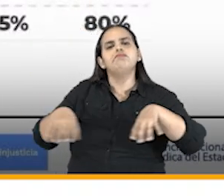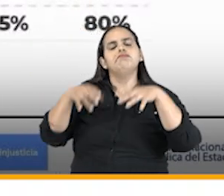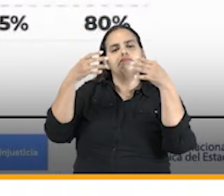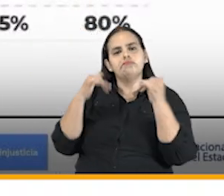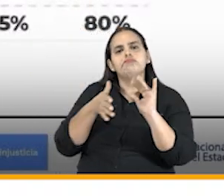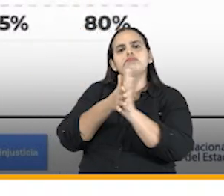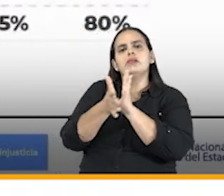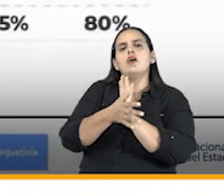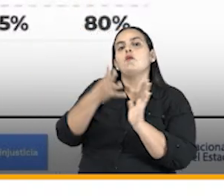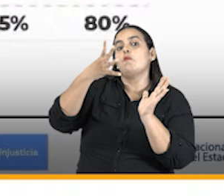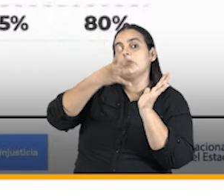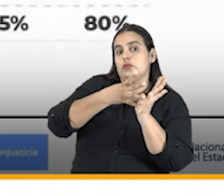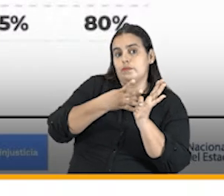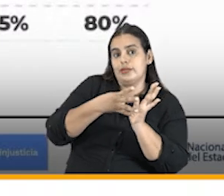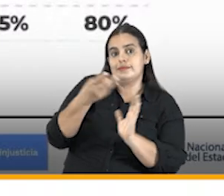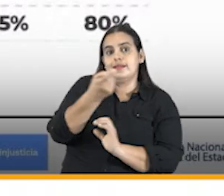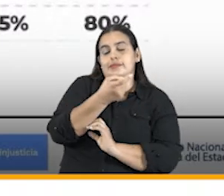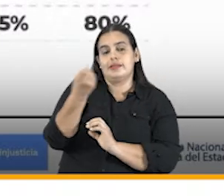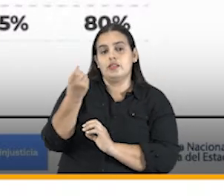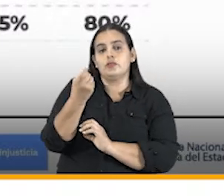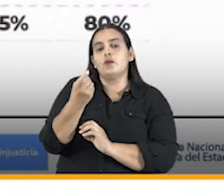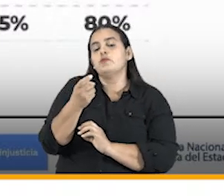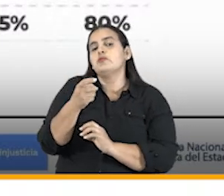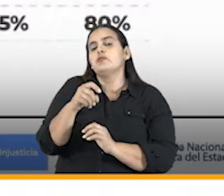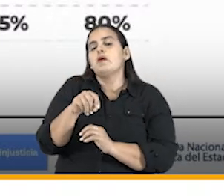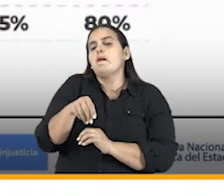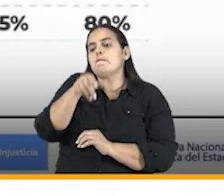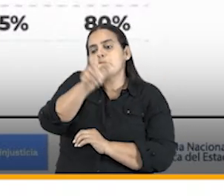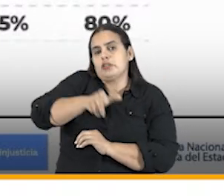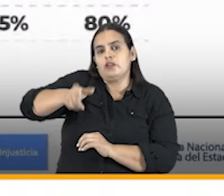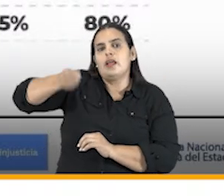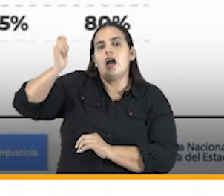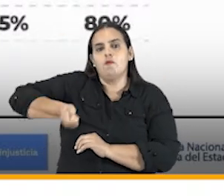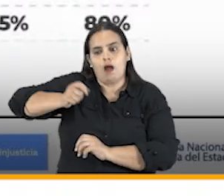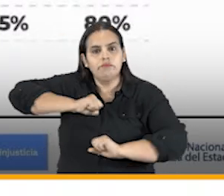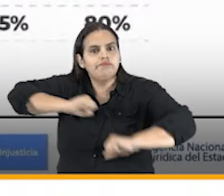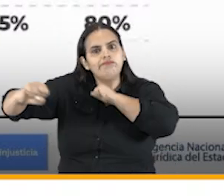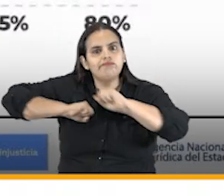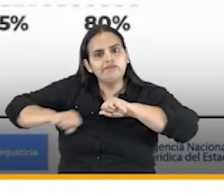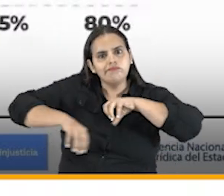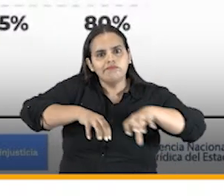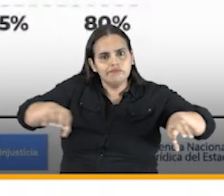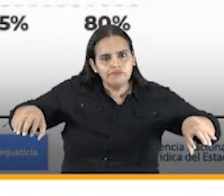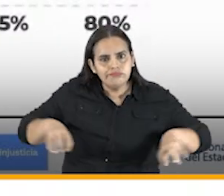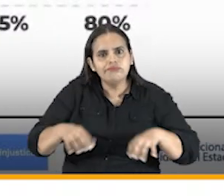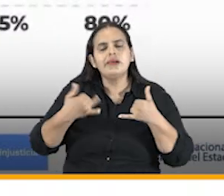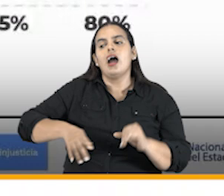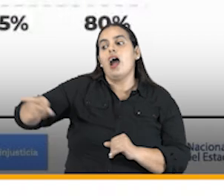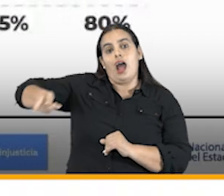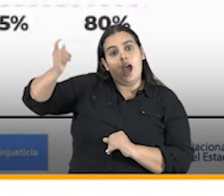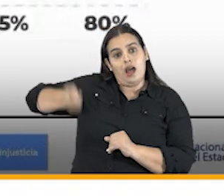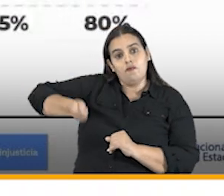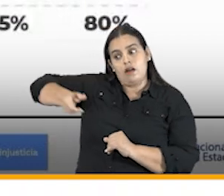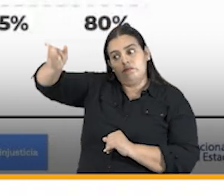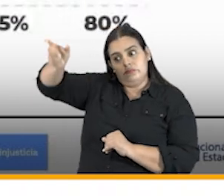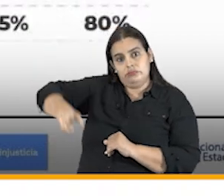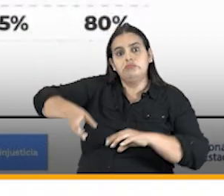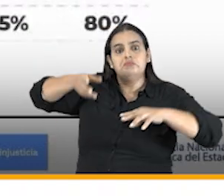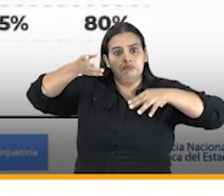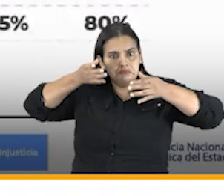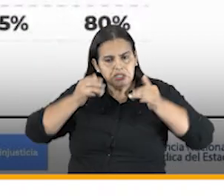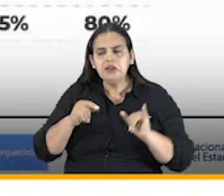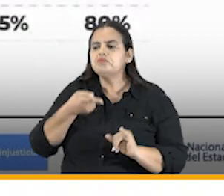.624 abogados activos esto quiere decir que son abogados que de alguna manera están haciendo